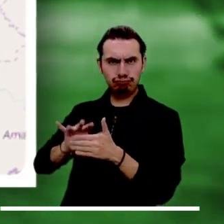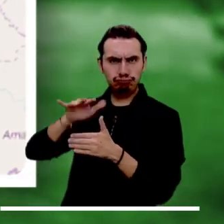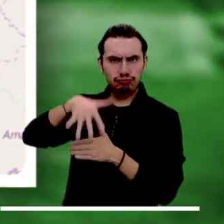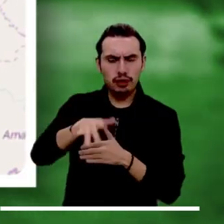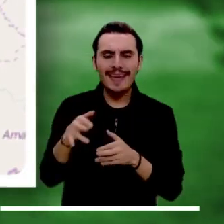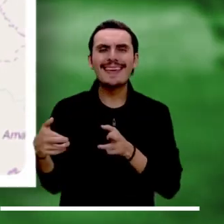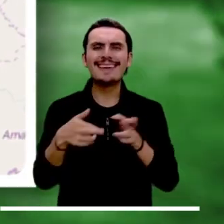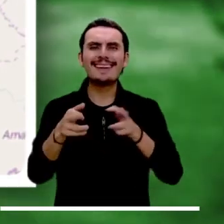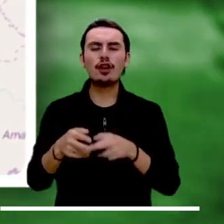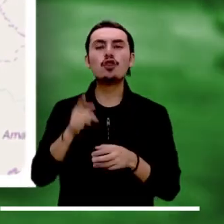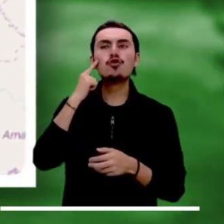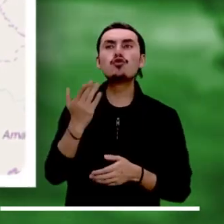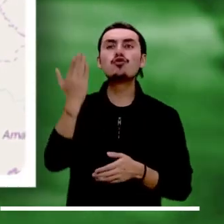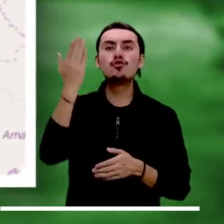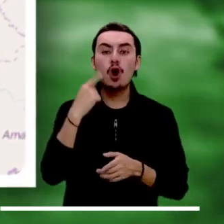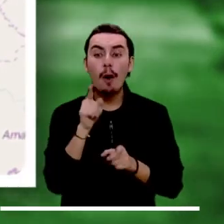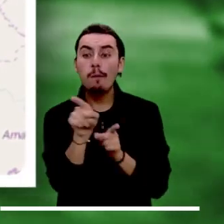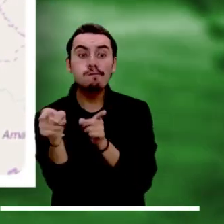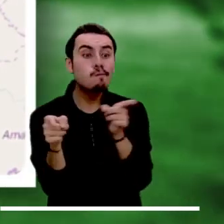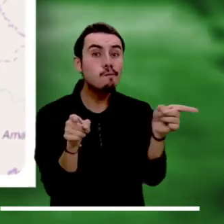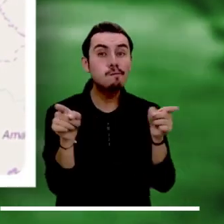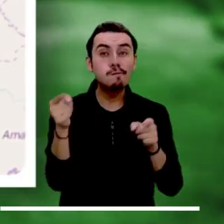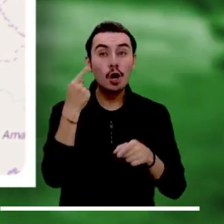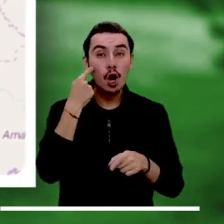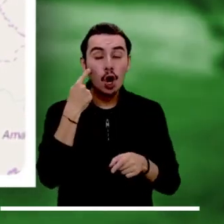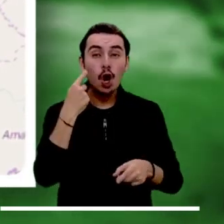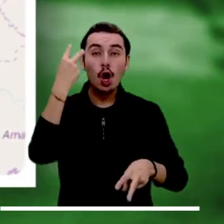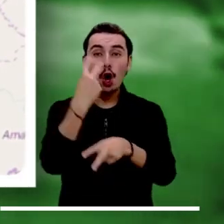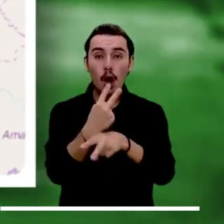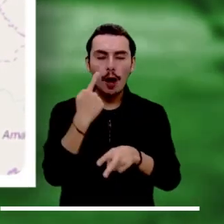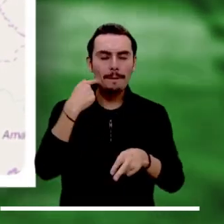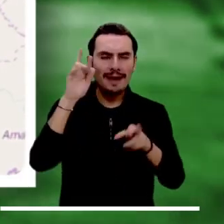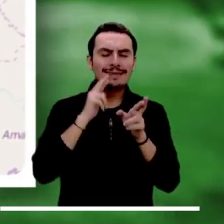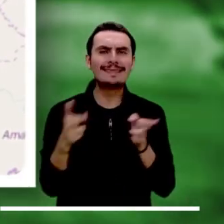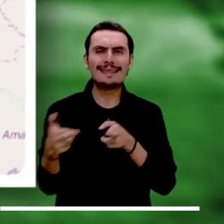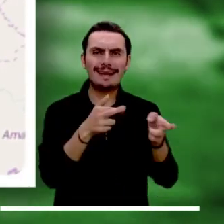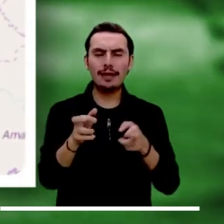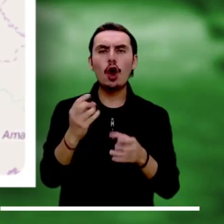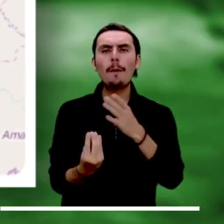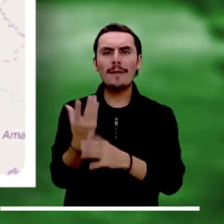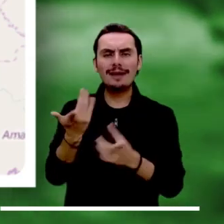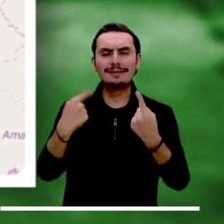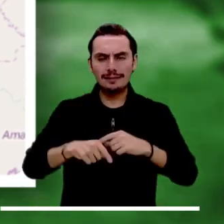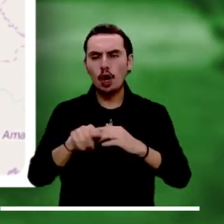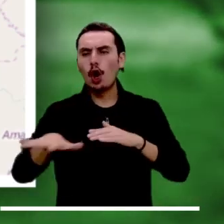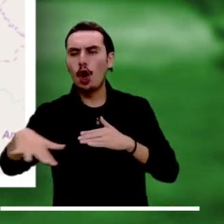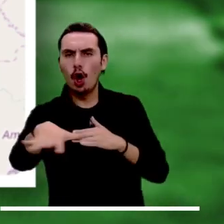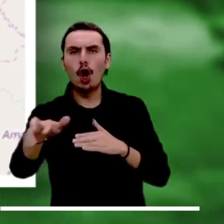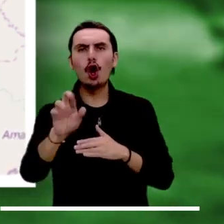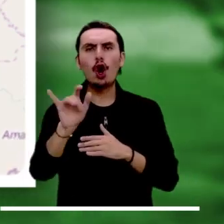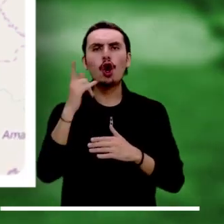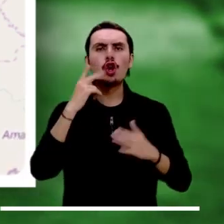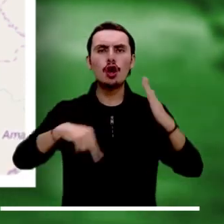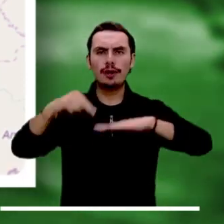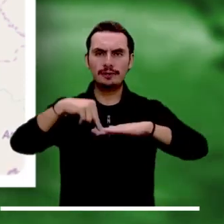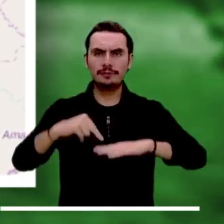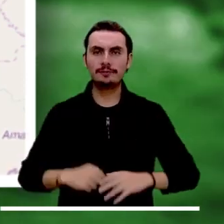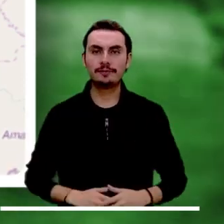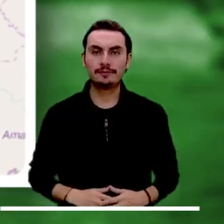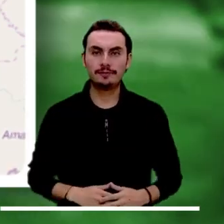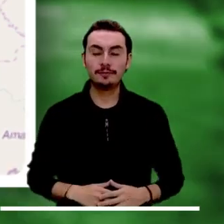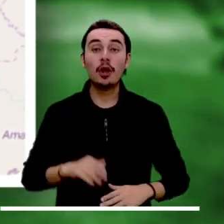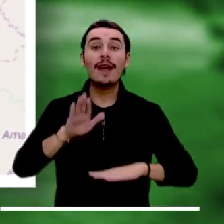crecientes súbitas en el río Guanambú y sus afluentes, especialmente el río Pasto y la quebrada El Rollo en